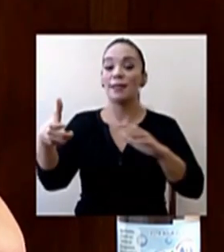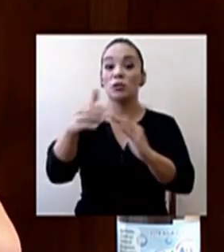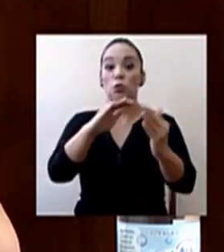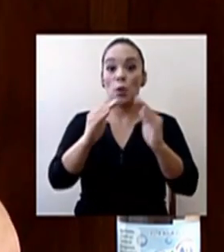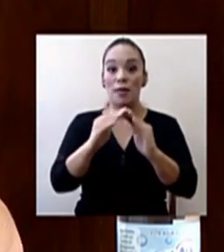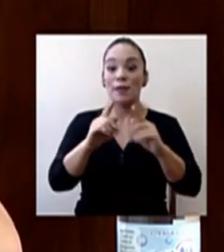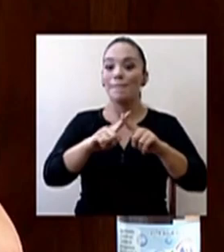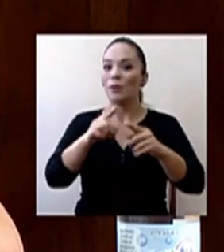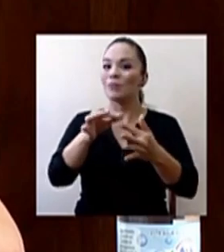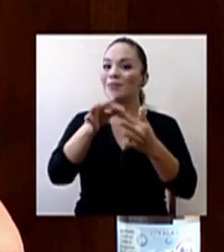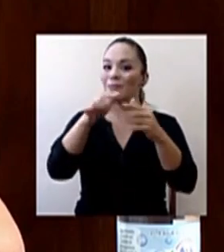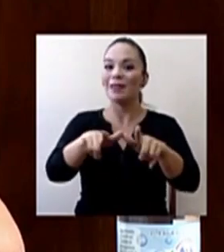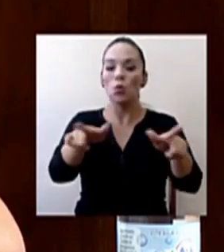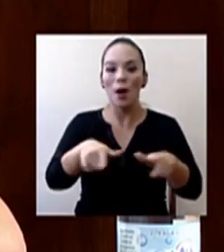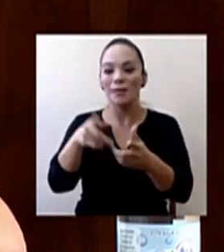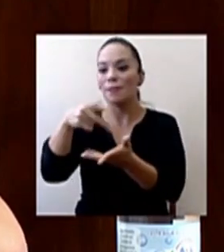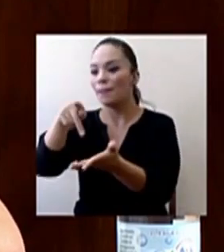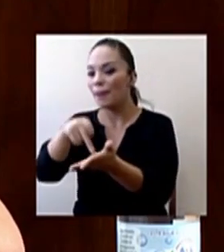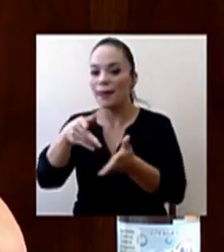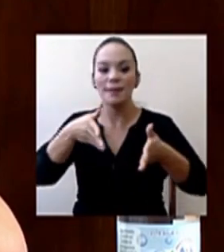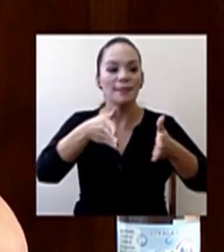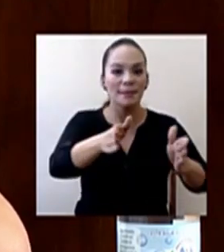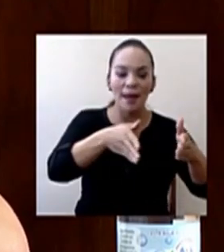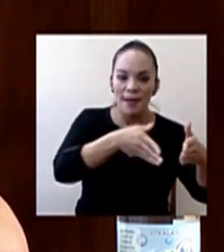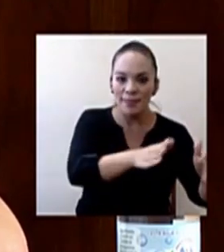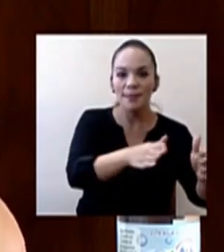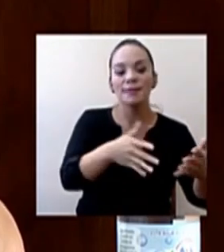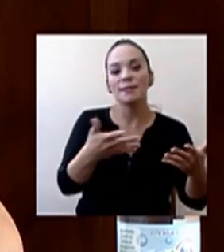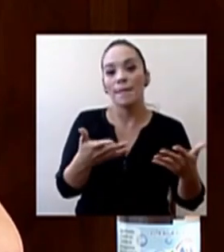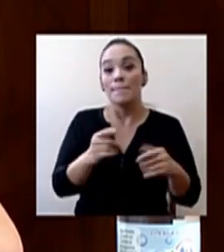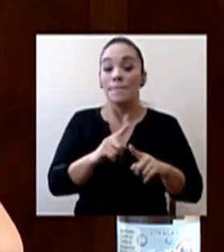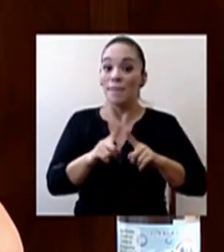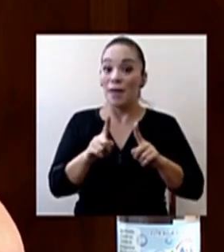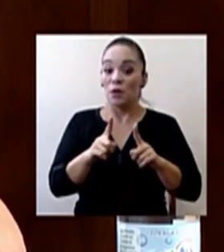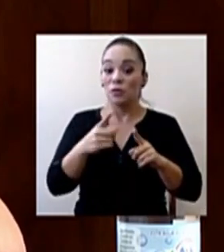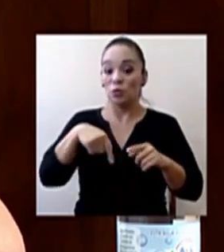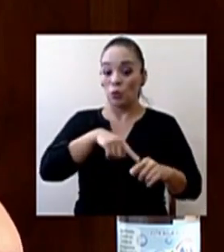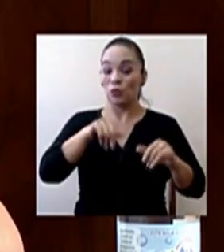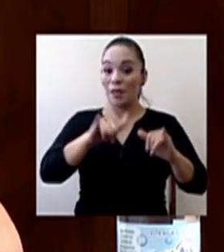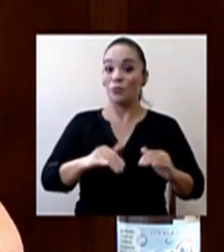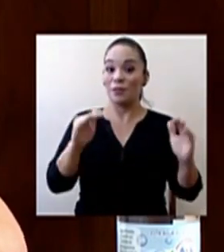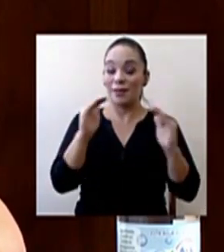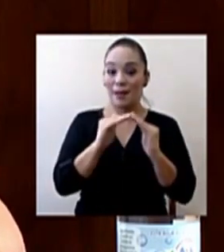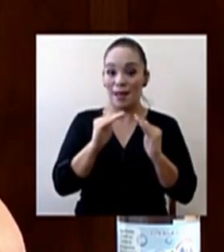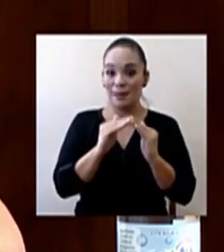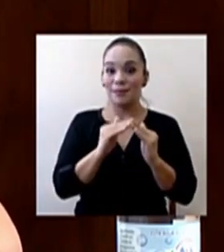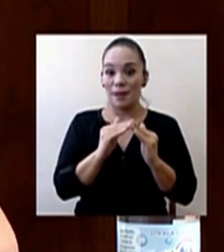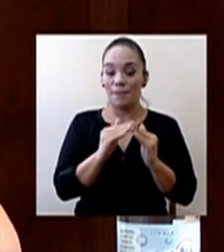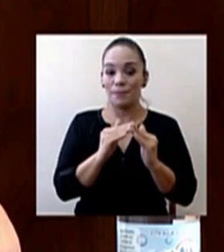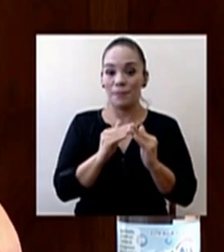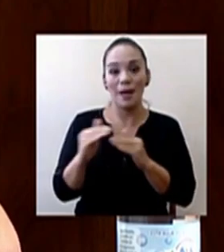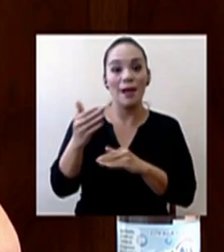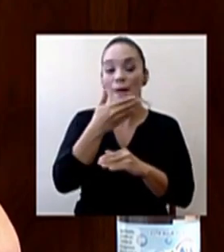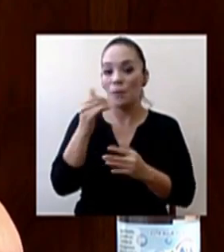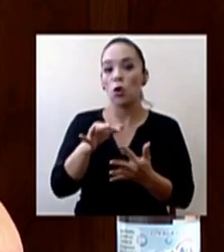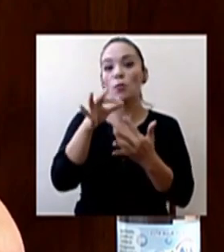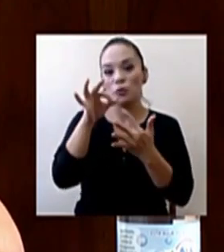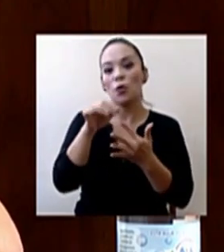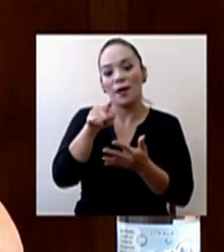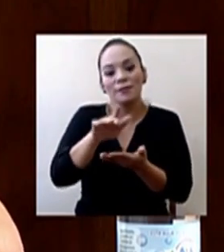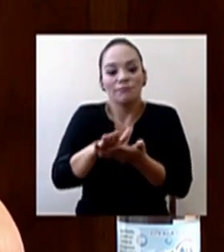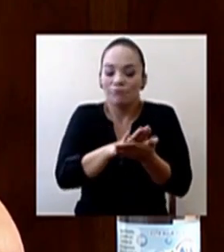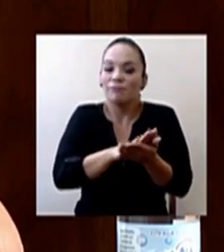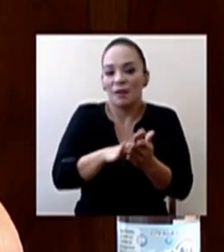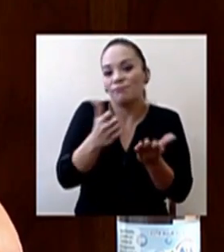lugares, parques, algunas calles, etcétera, etcétera. Pero si nos quedamos en casa, pues esa es la mejor opción que hay en este